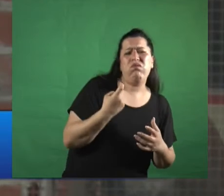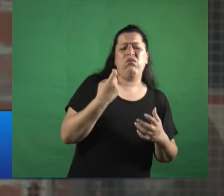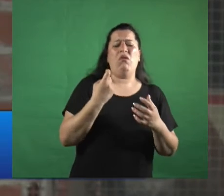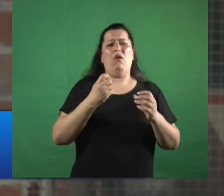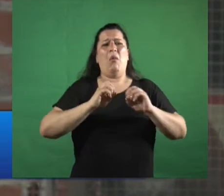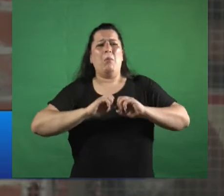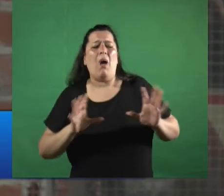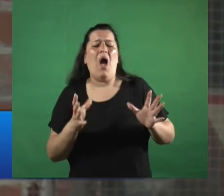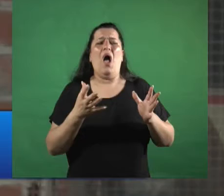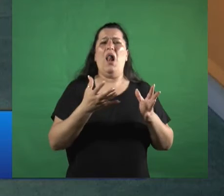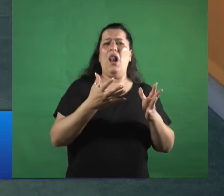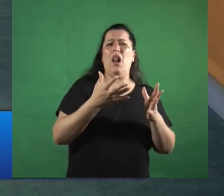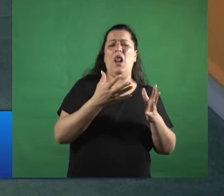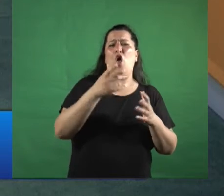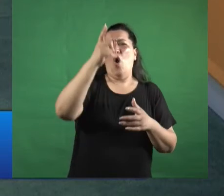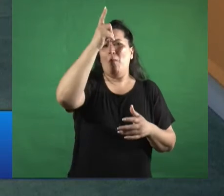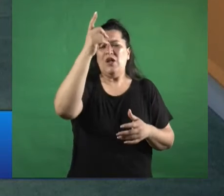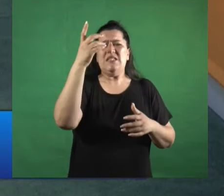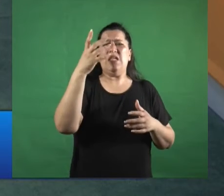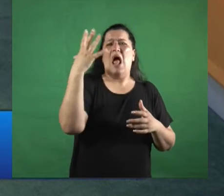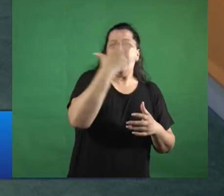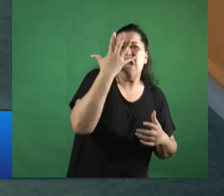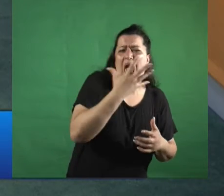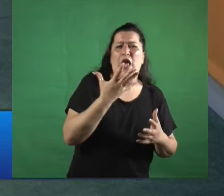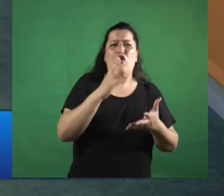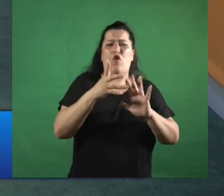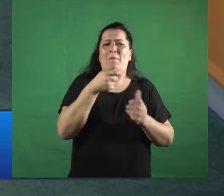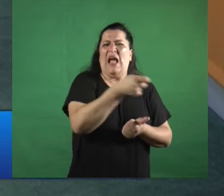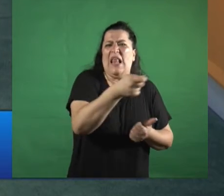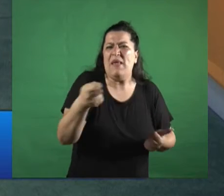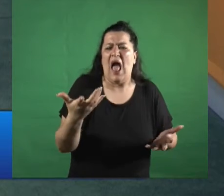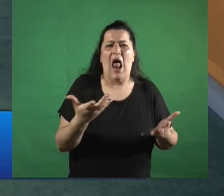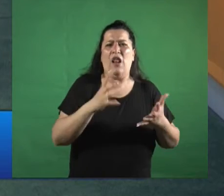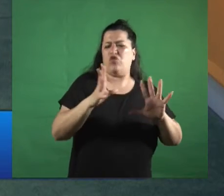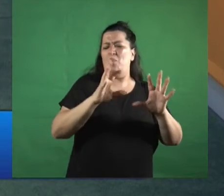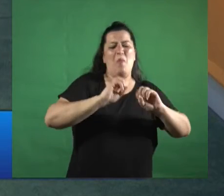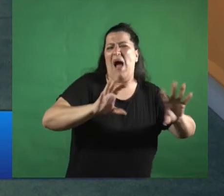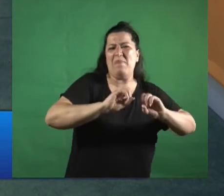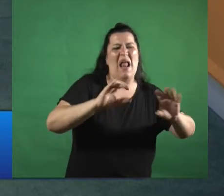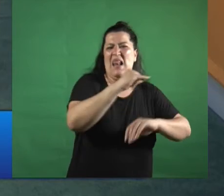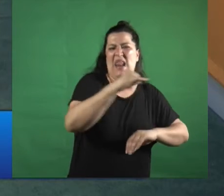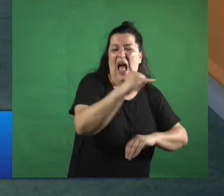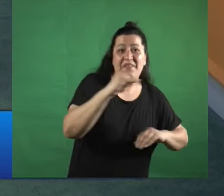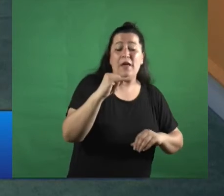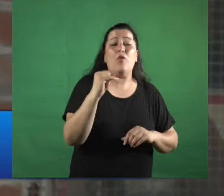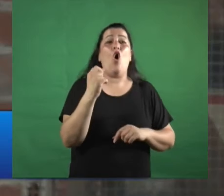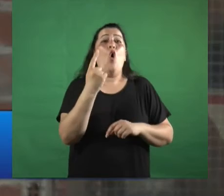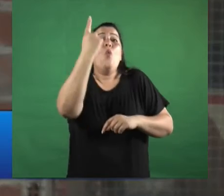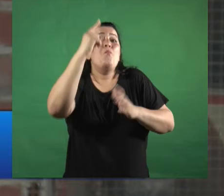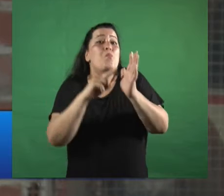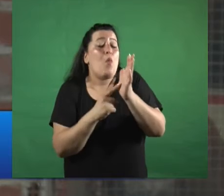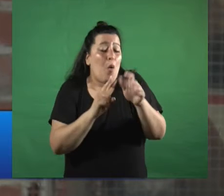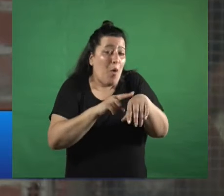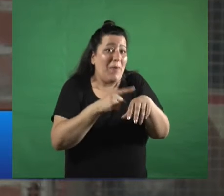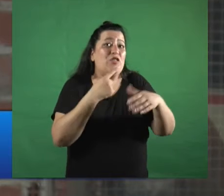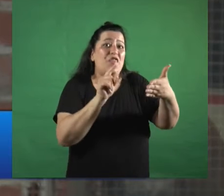el policial negro como como algo criminal bueno todo todo malo lo negro y en algún momento hace una cita